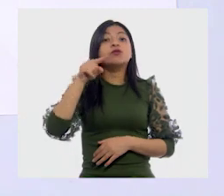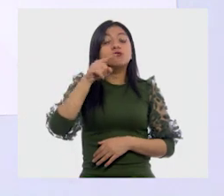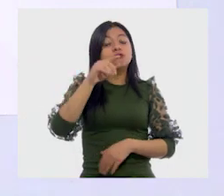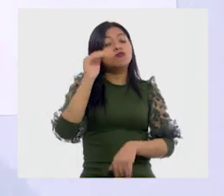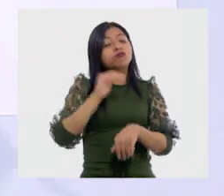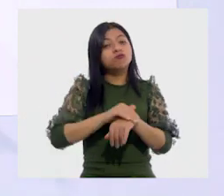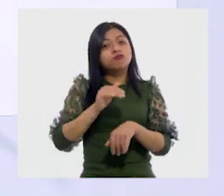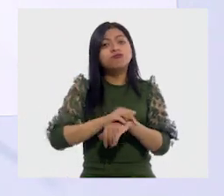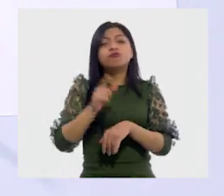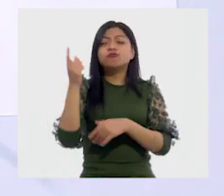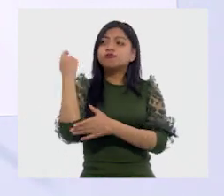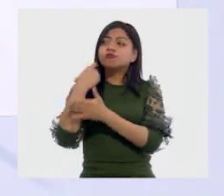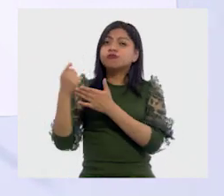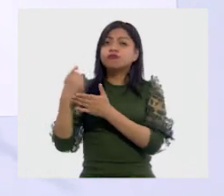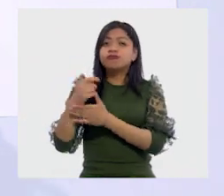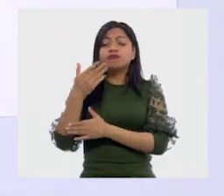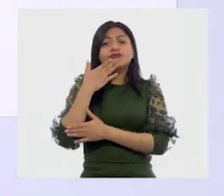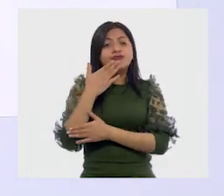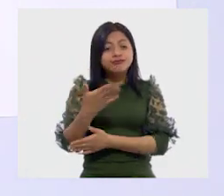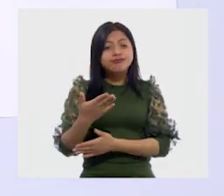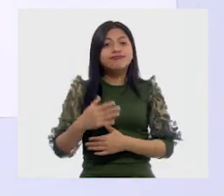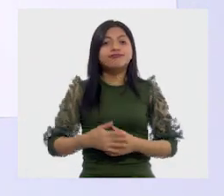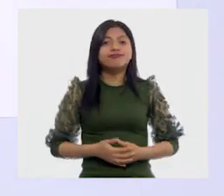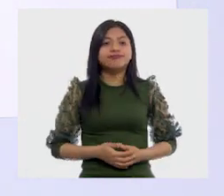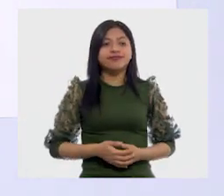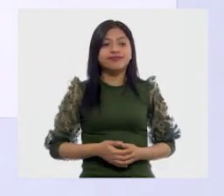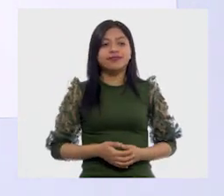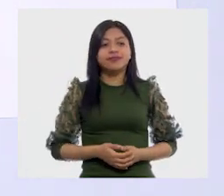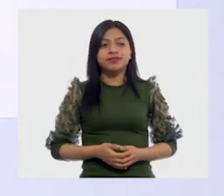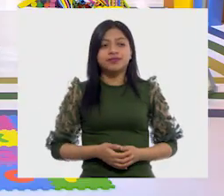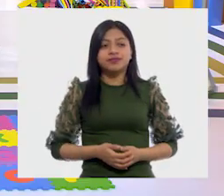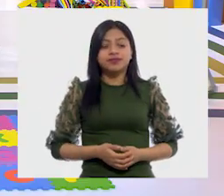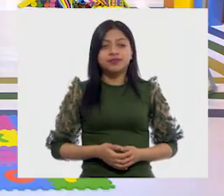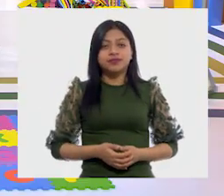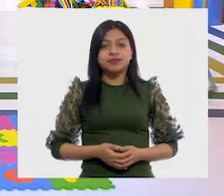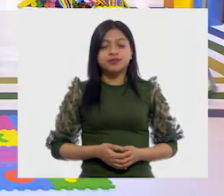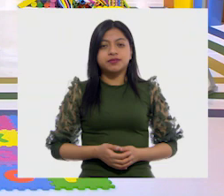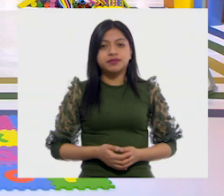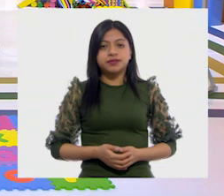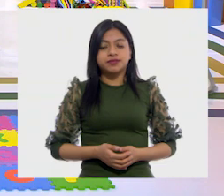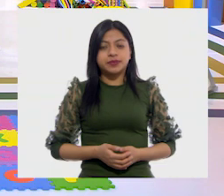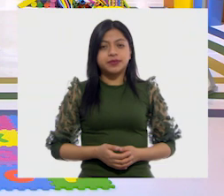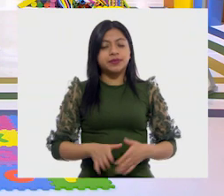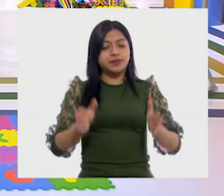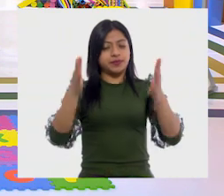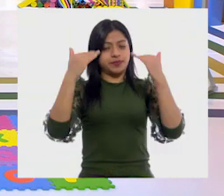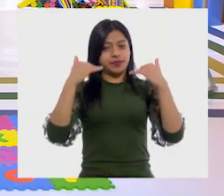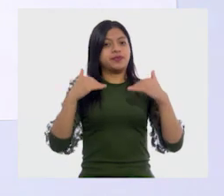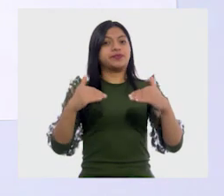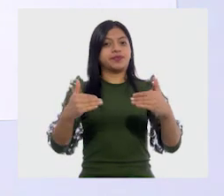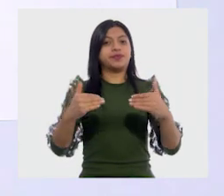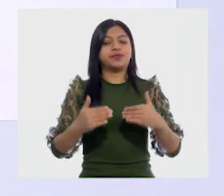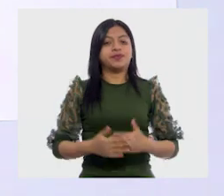Lo está haciendo muy bien. Vas muy bien. Muy bien. Ahora dice...